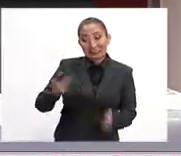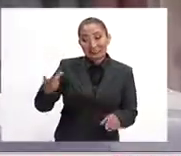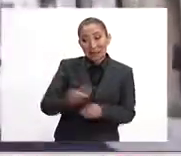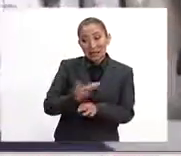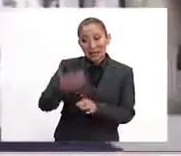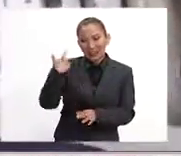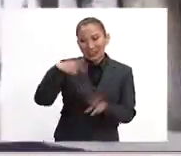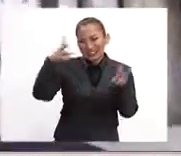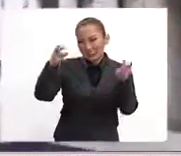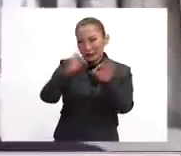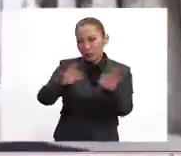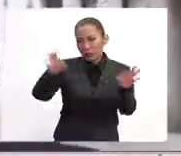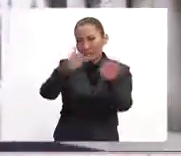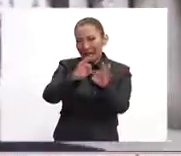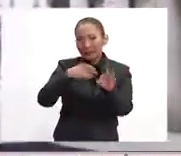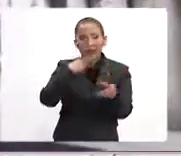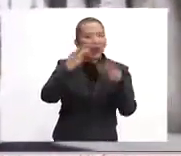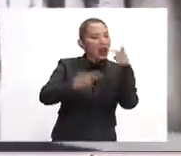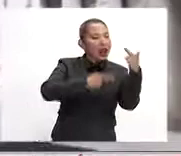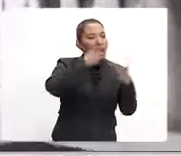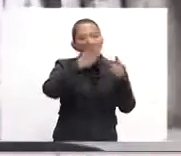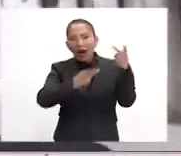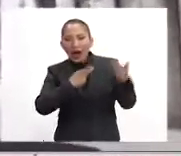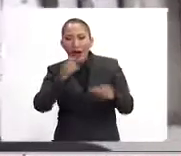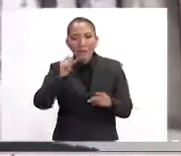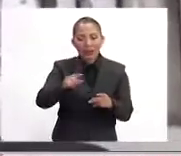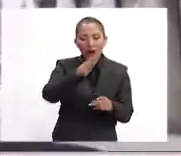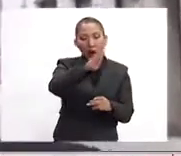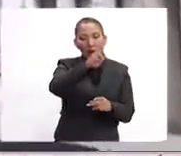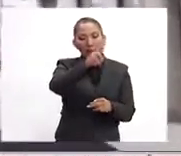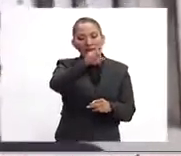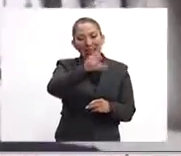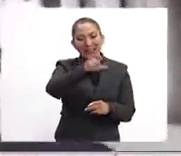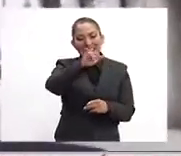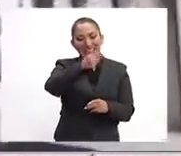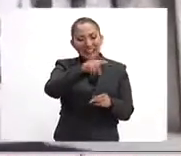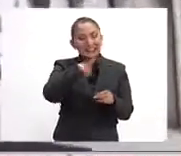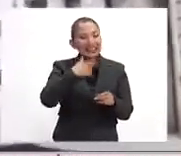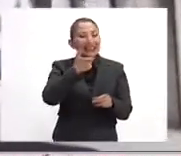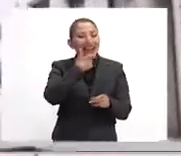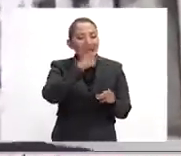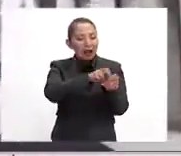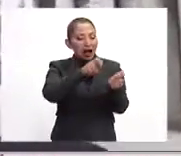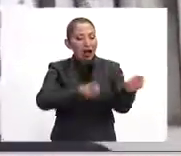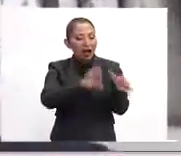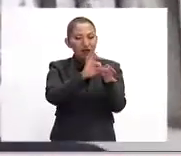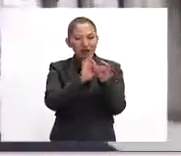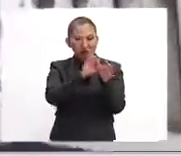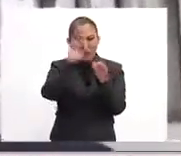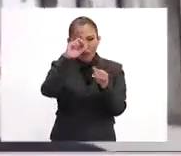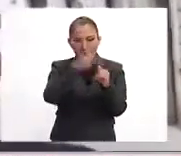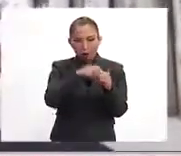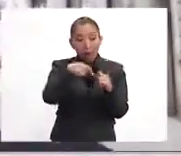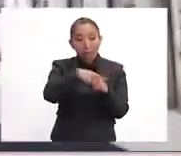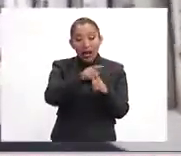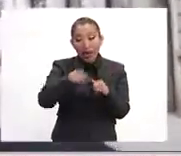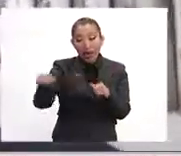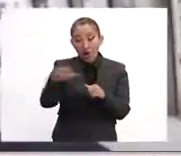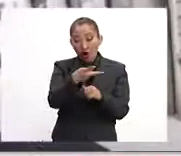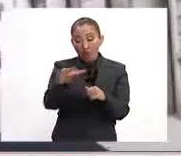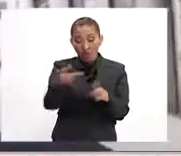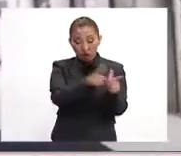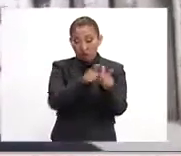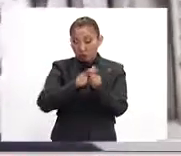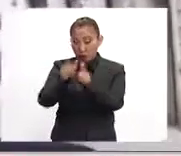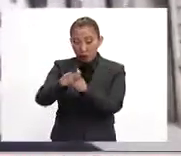El tema fundamental de la campaña fue el Brexit, es decir, la salida del Reino Unido de la Unión Europea, aunque ninguno de los dos principales